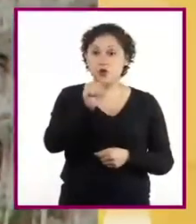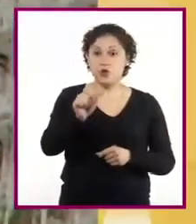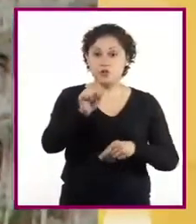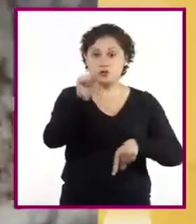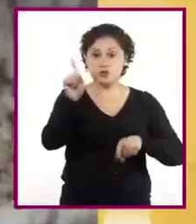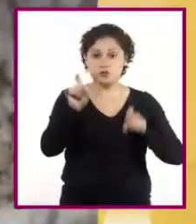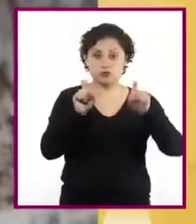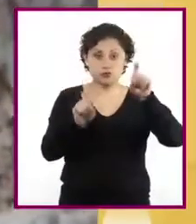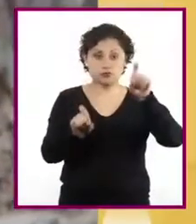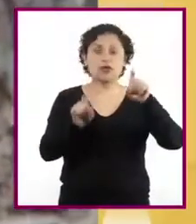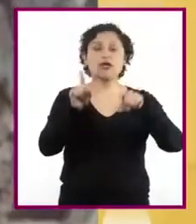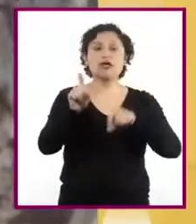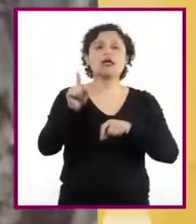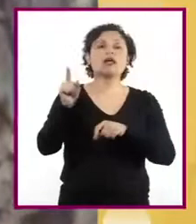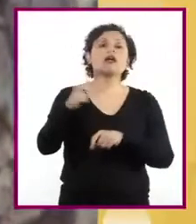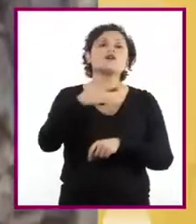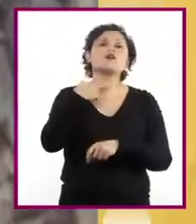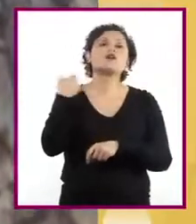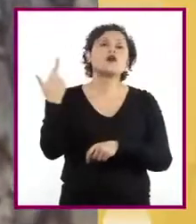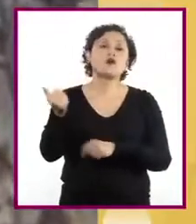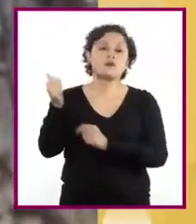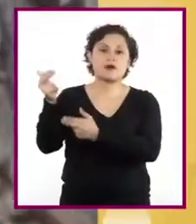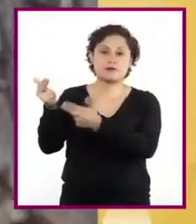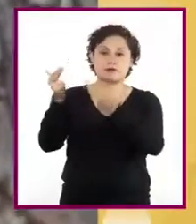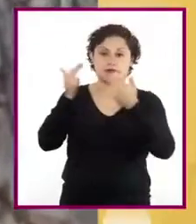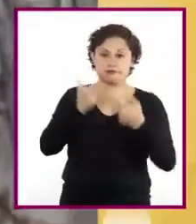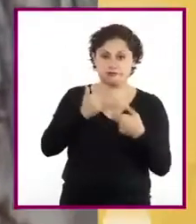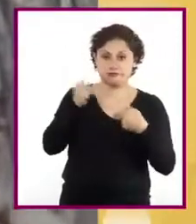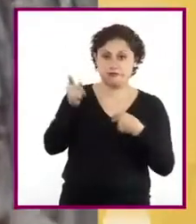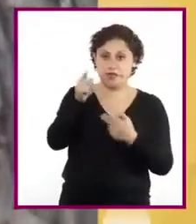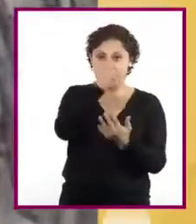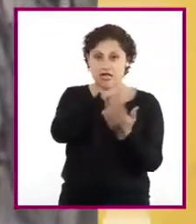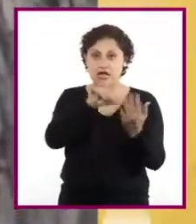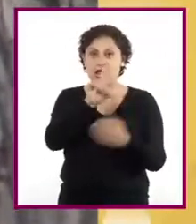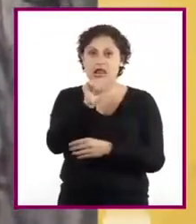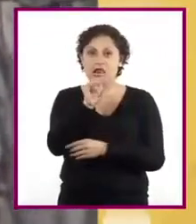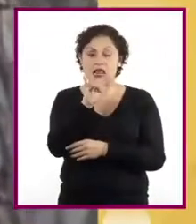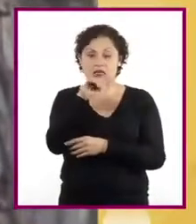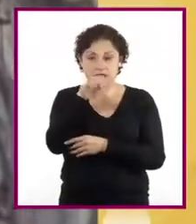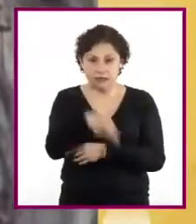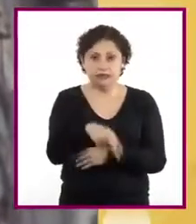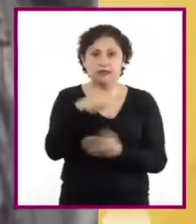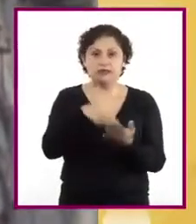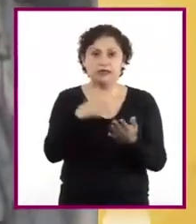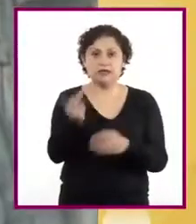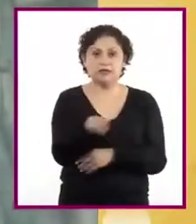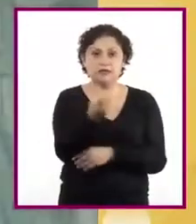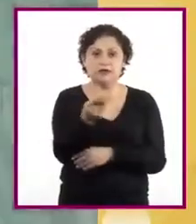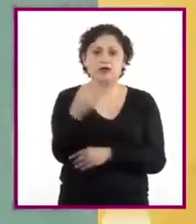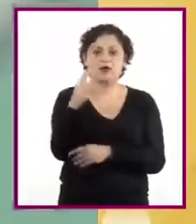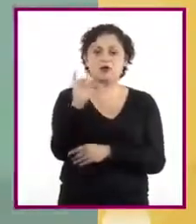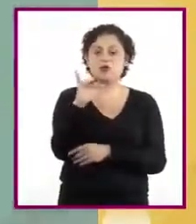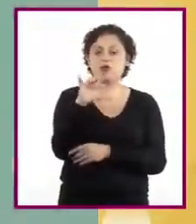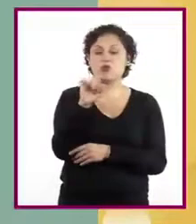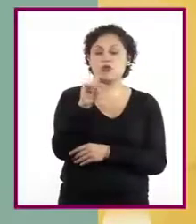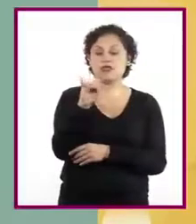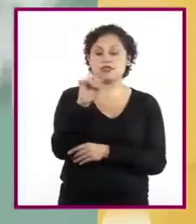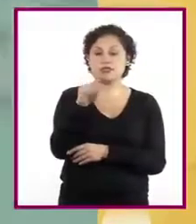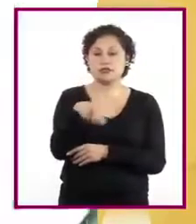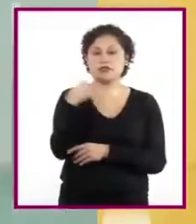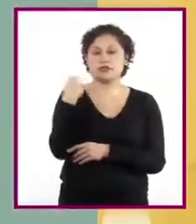se los debemos a los romanos. En latín, pregunta se decía cuestion, y su abreviatura,